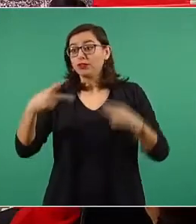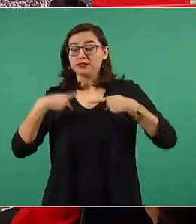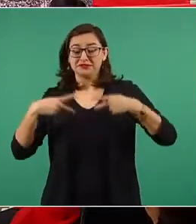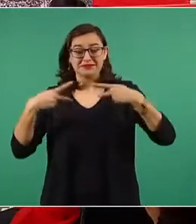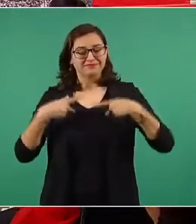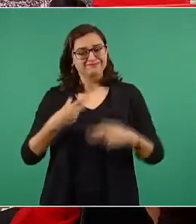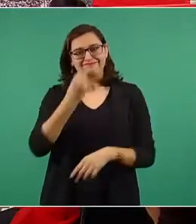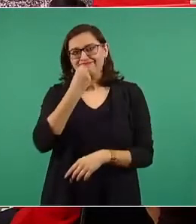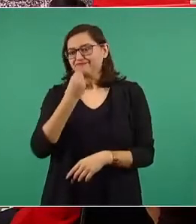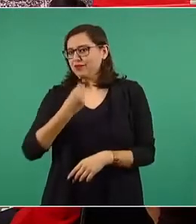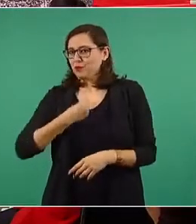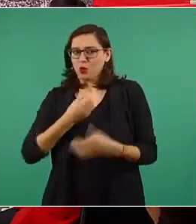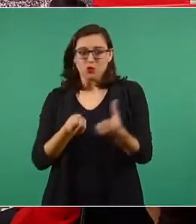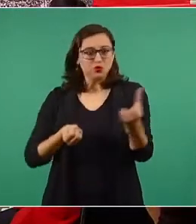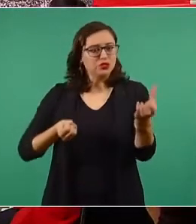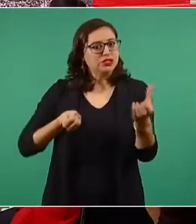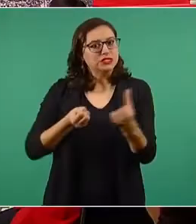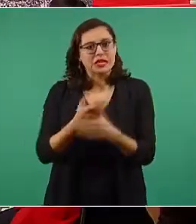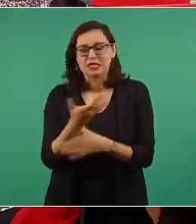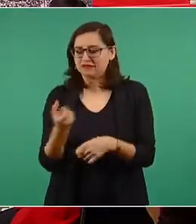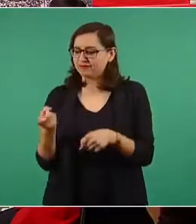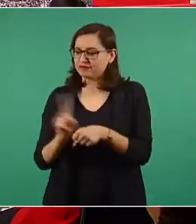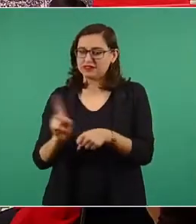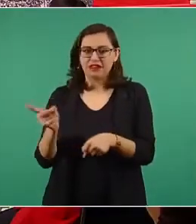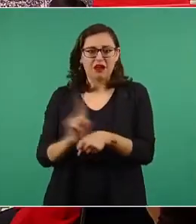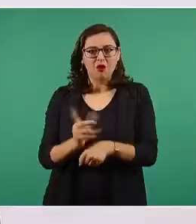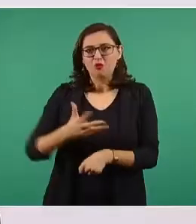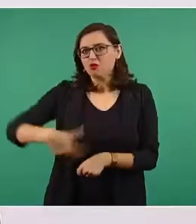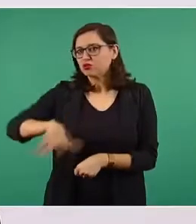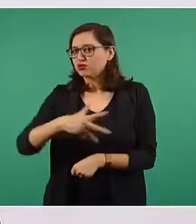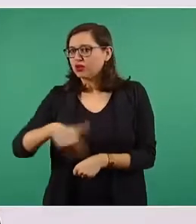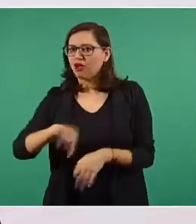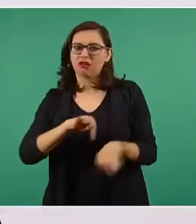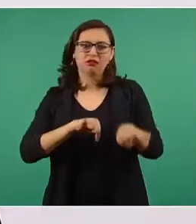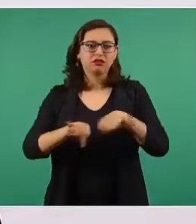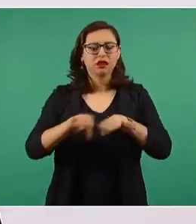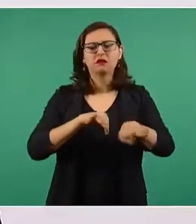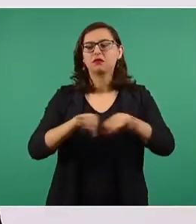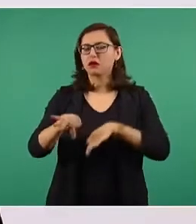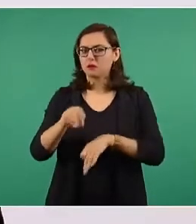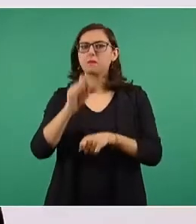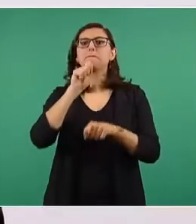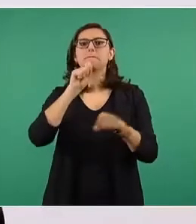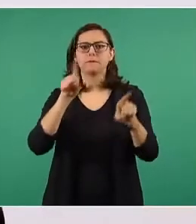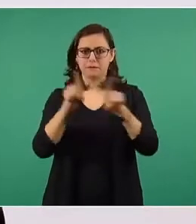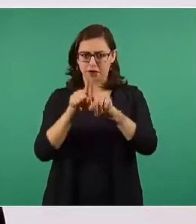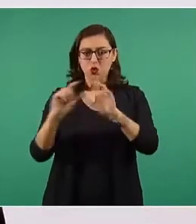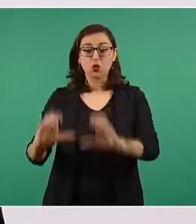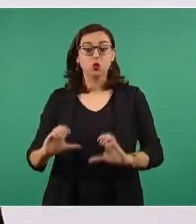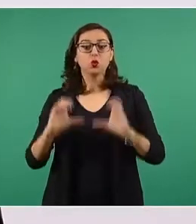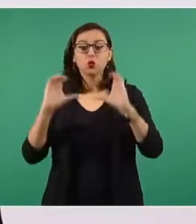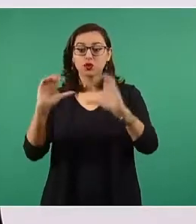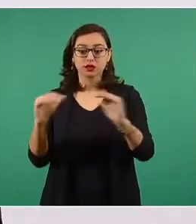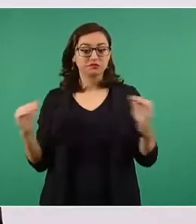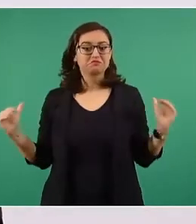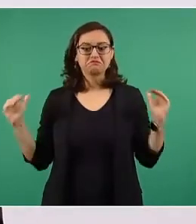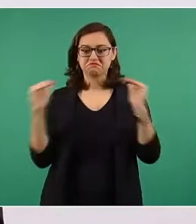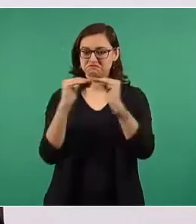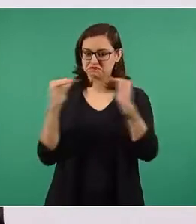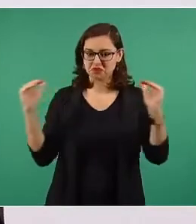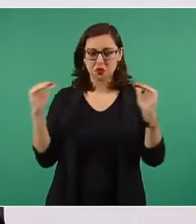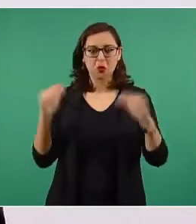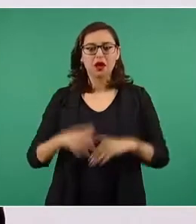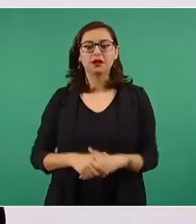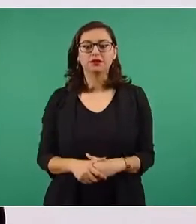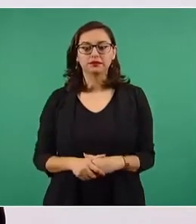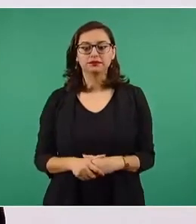sustento diario en la calle. Que no se borre de la memoria la forma en que